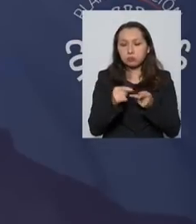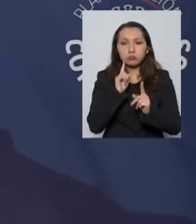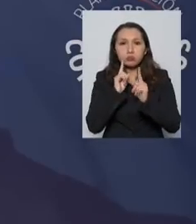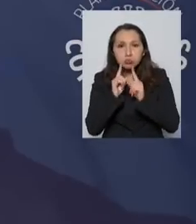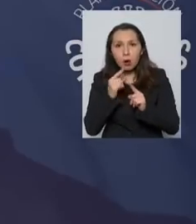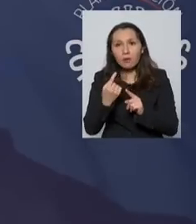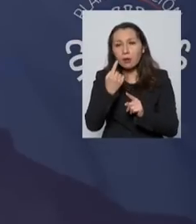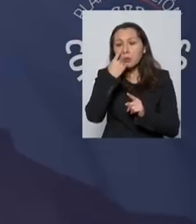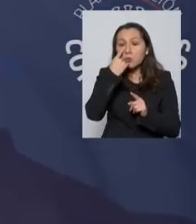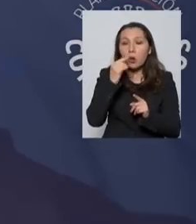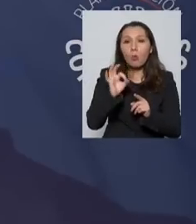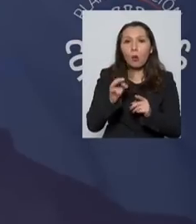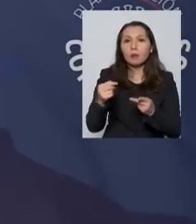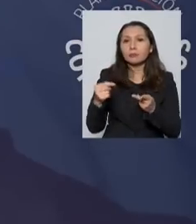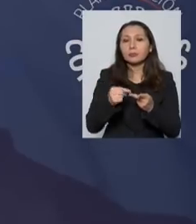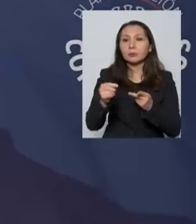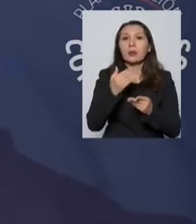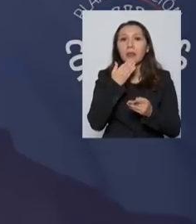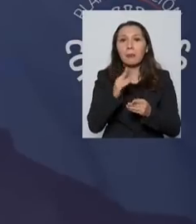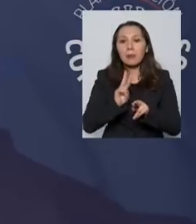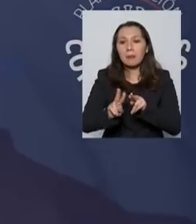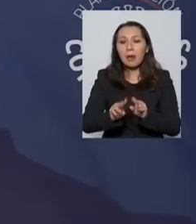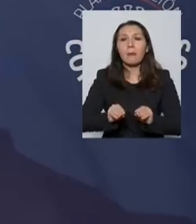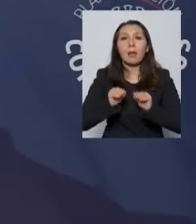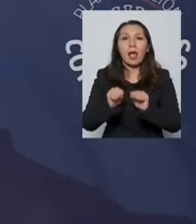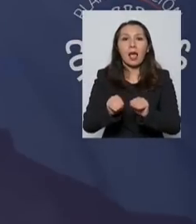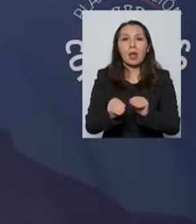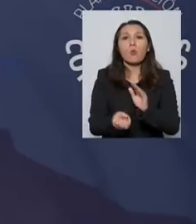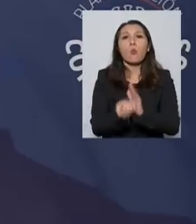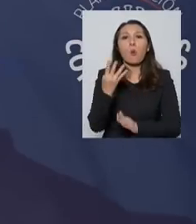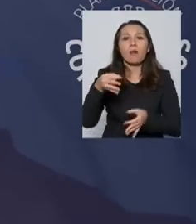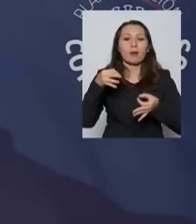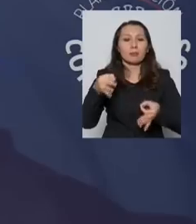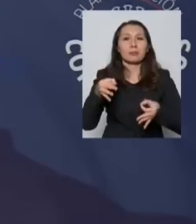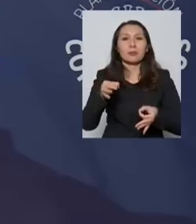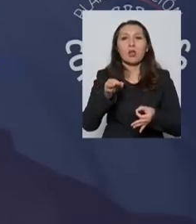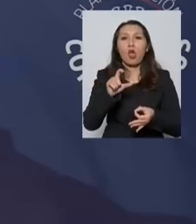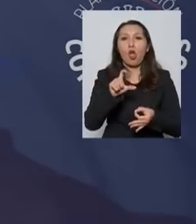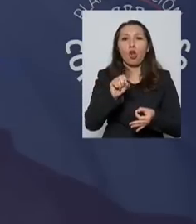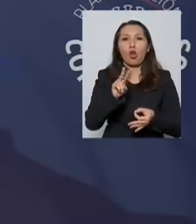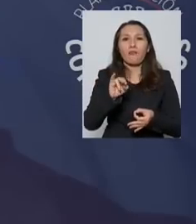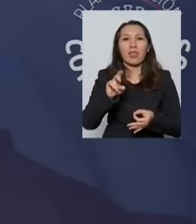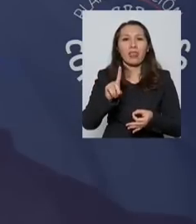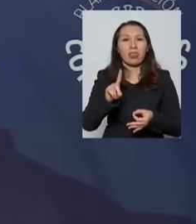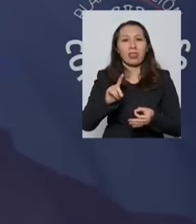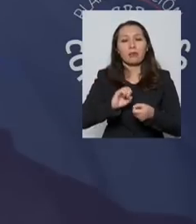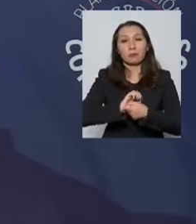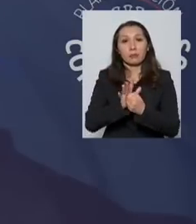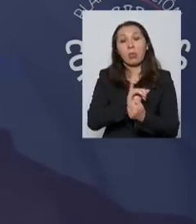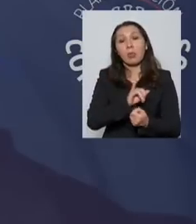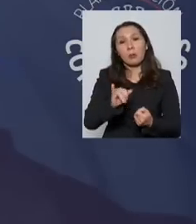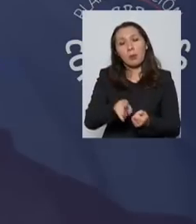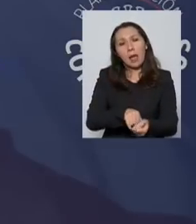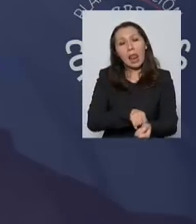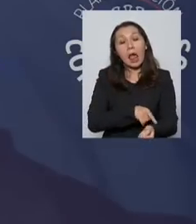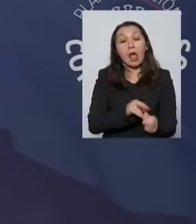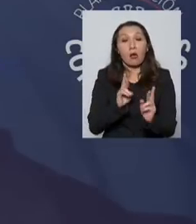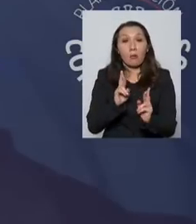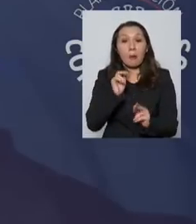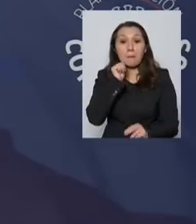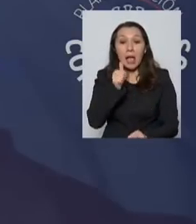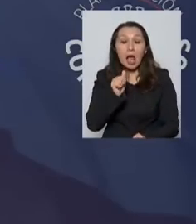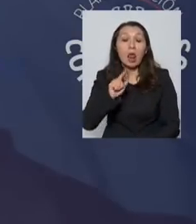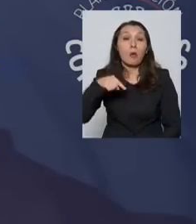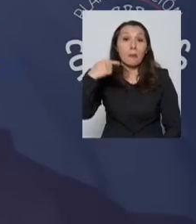para la aplicación de este carnet COVID, cosa que se hablará más largamente, espero, o